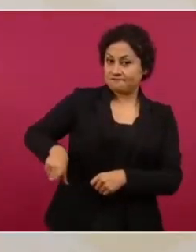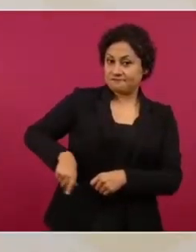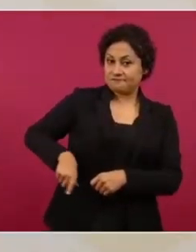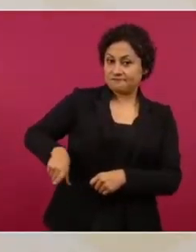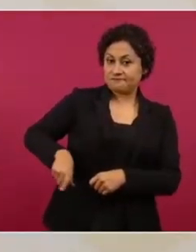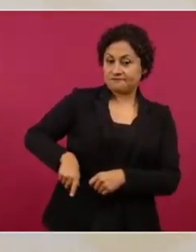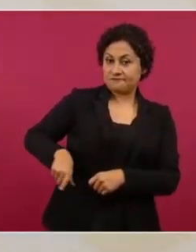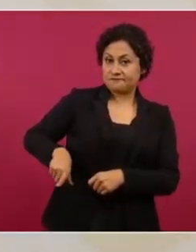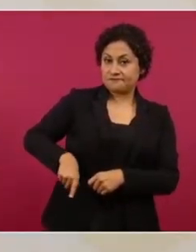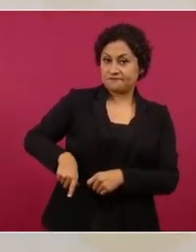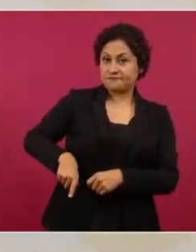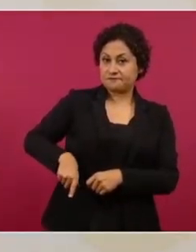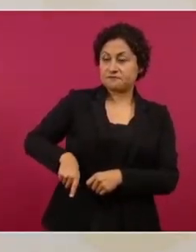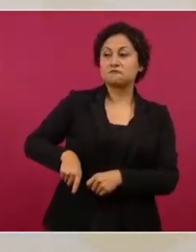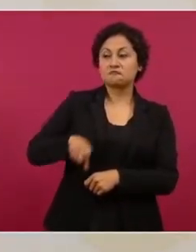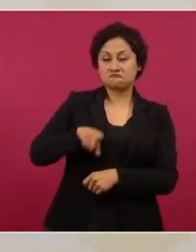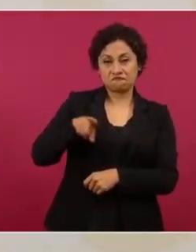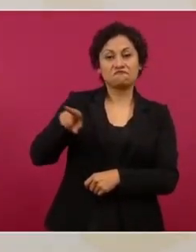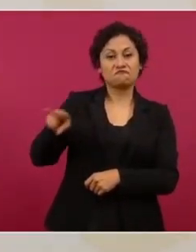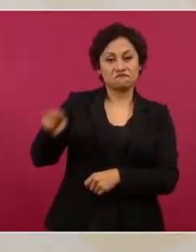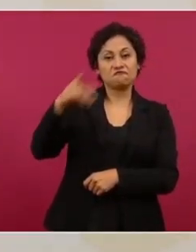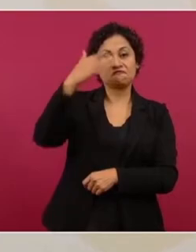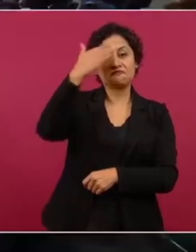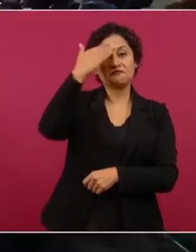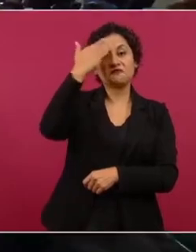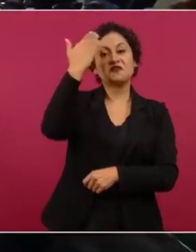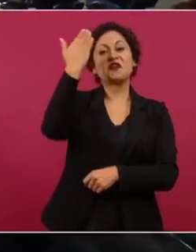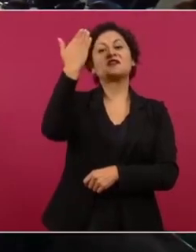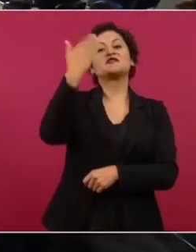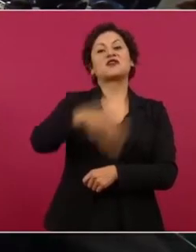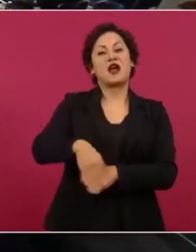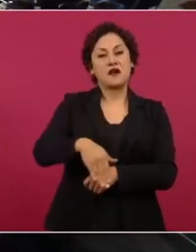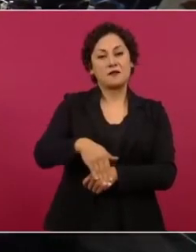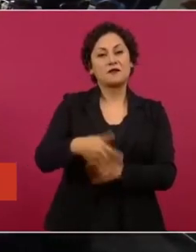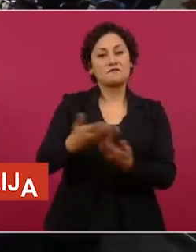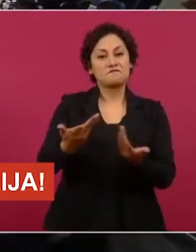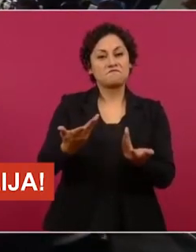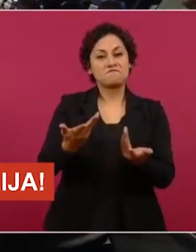él sabe bien que contiene